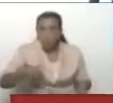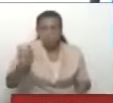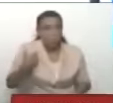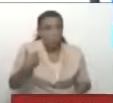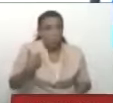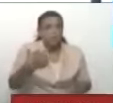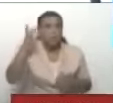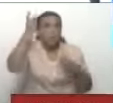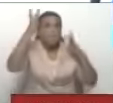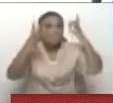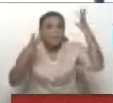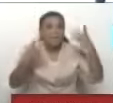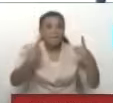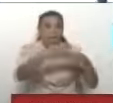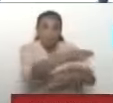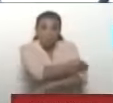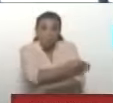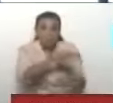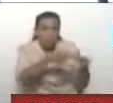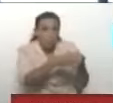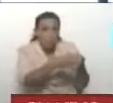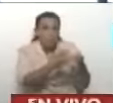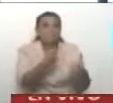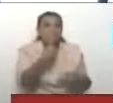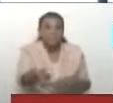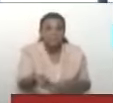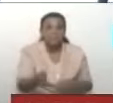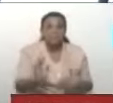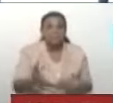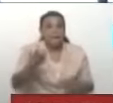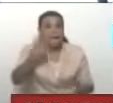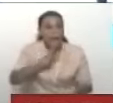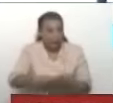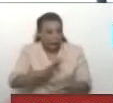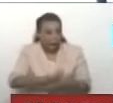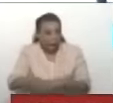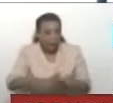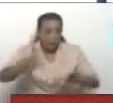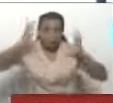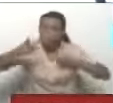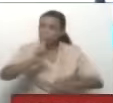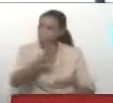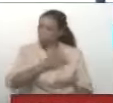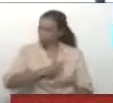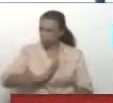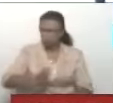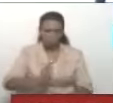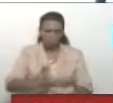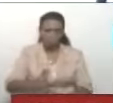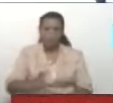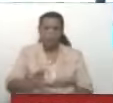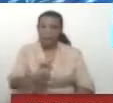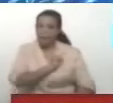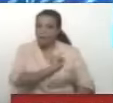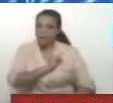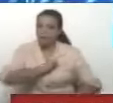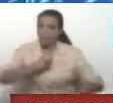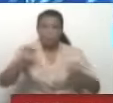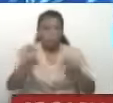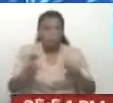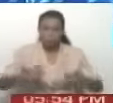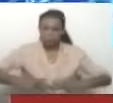ellos inventan, dije calma y cordura, como siempre lo he dicho, nervios de acero,